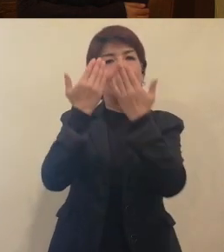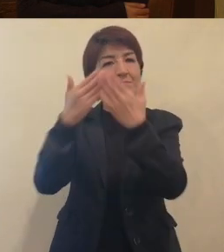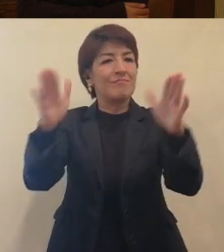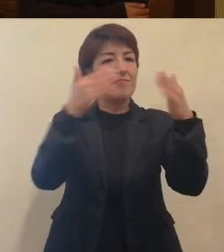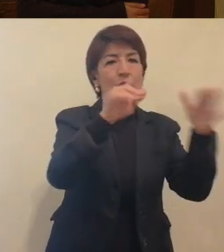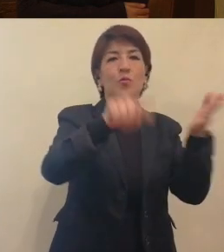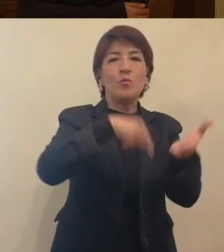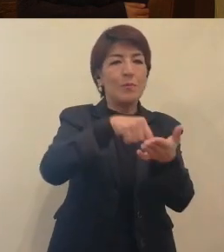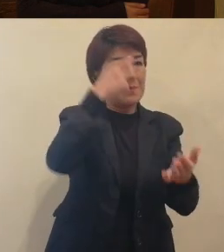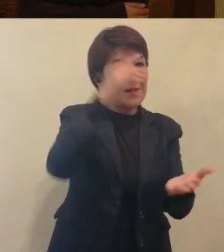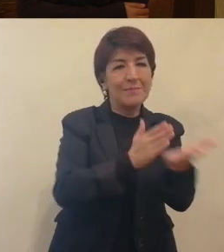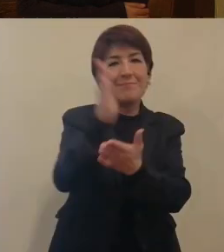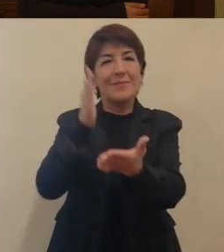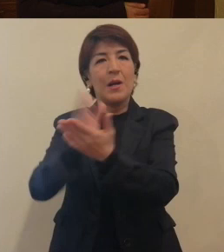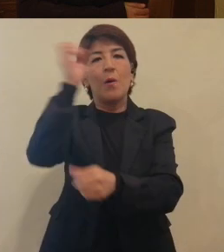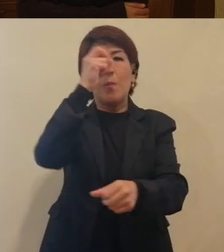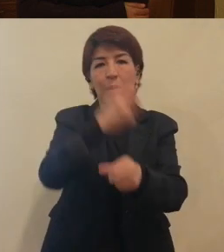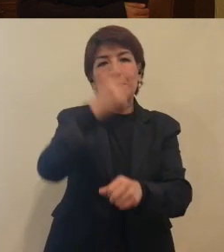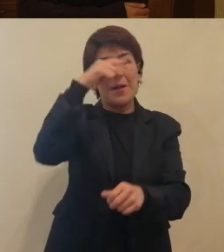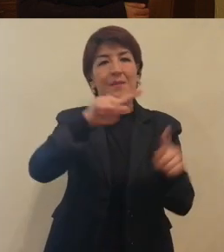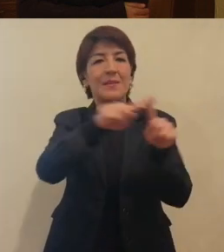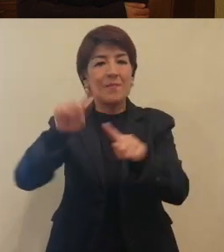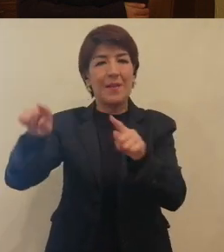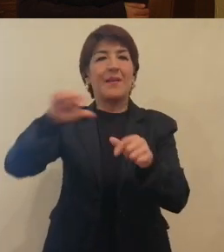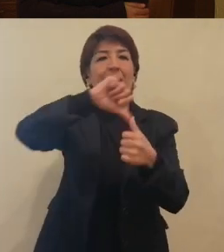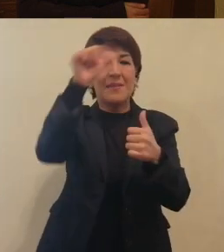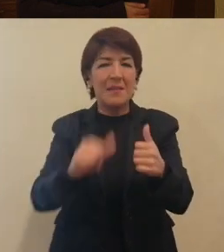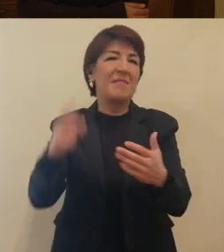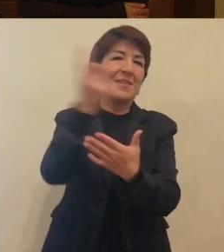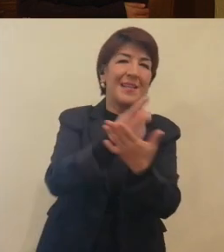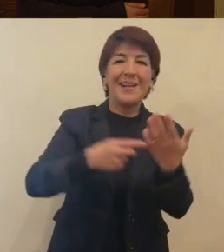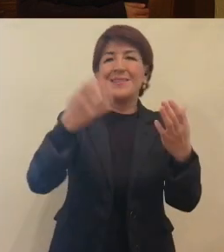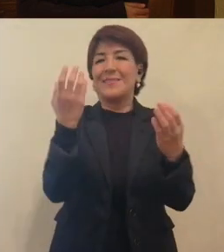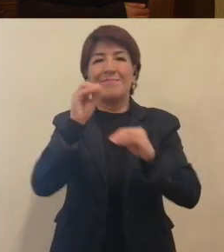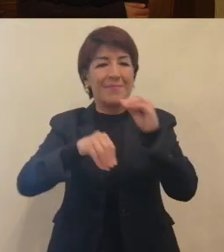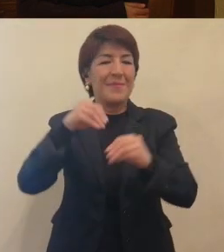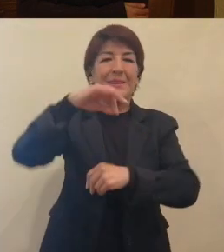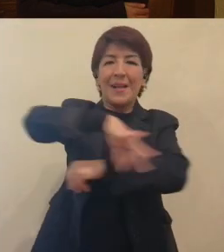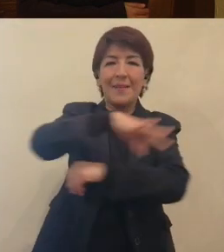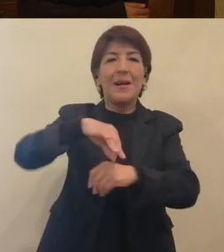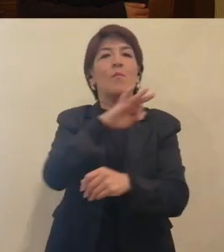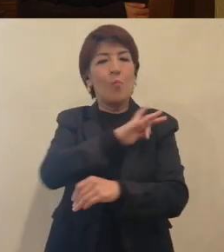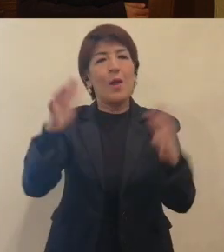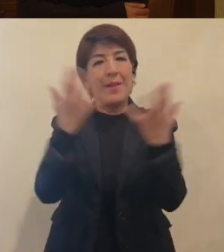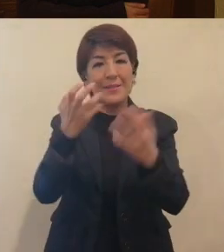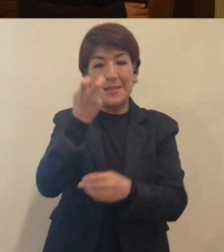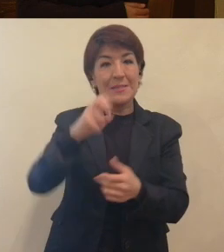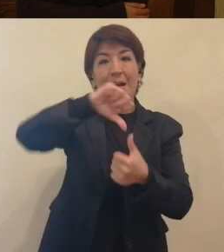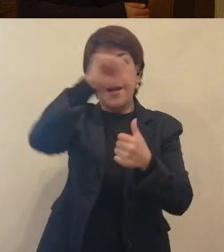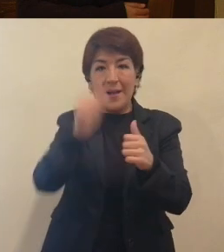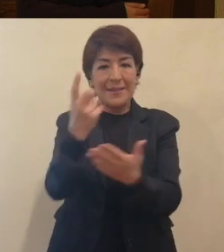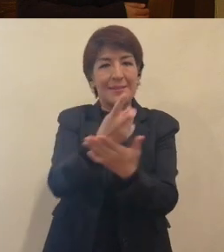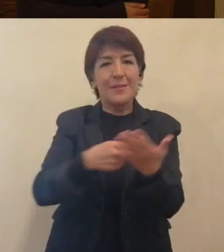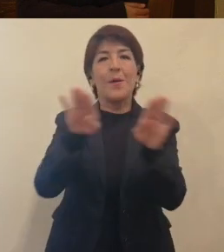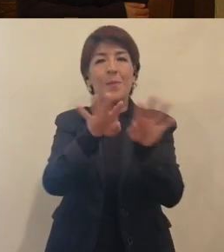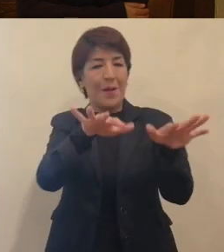abrimos espacios, oportunidades donde la interdisciplina se conjuga, vamos a llegar a lo que es la inclusión. Por eso que el arte y